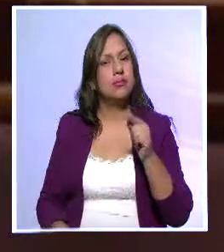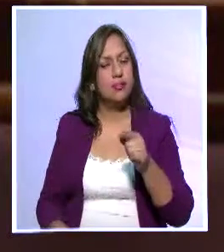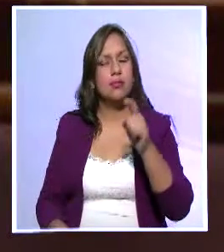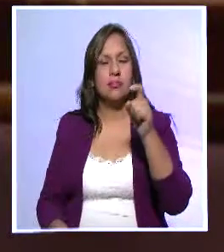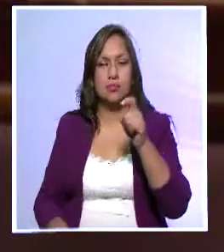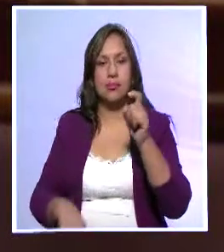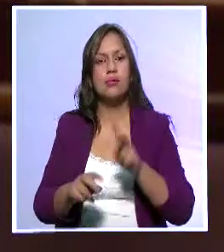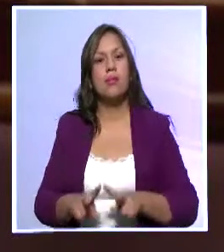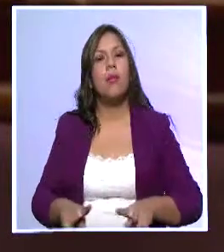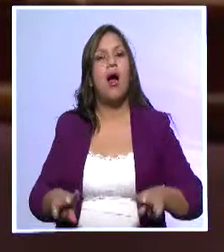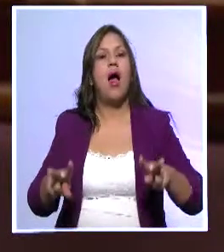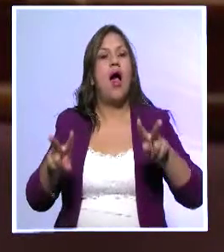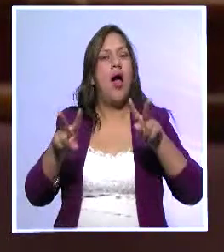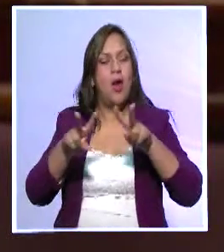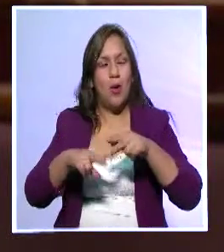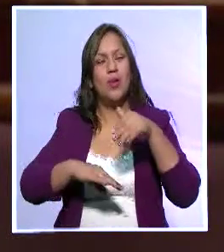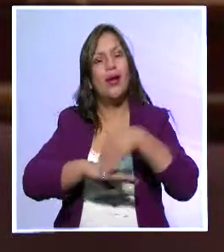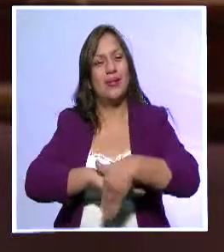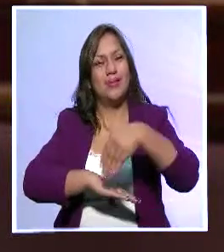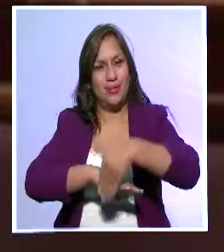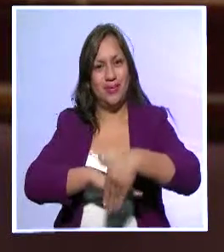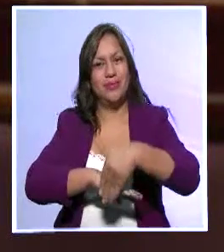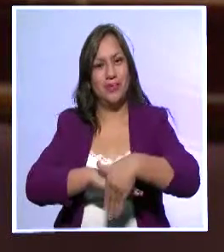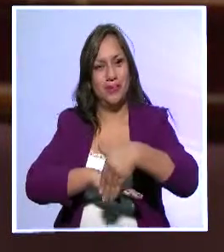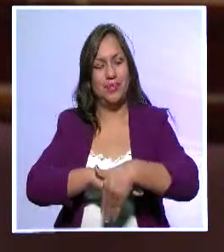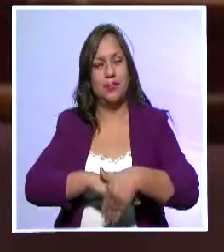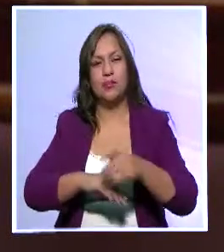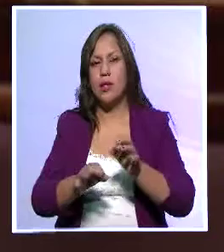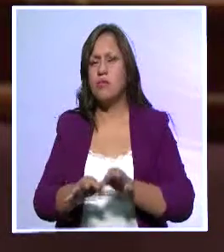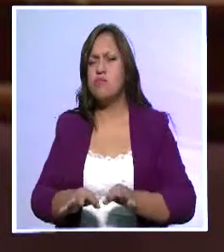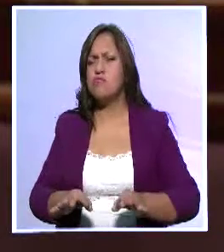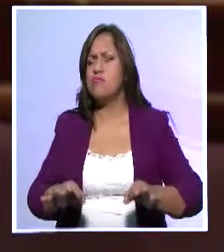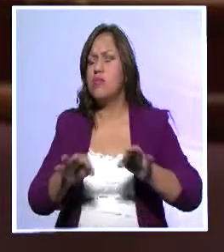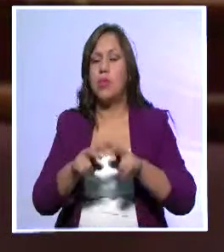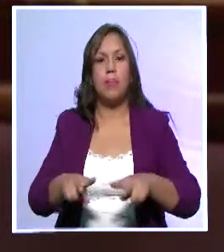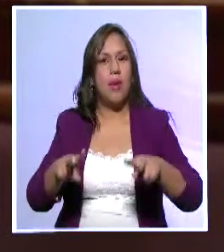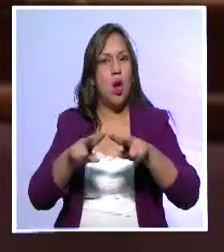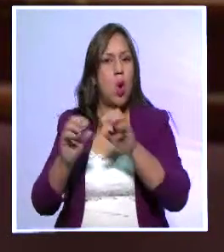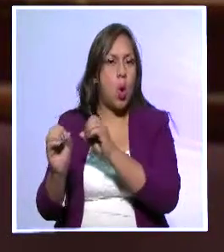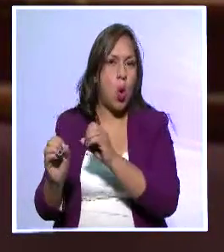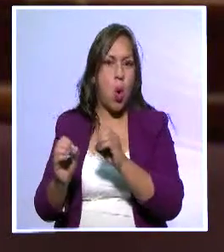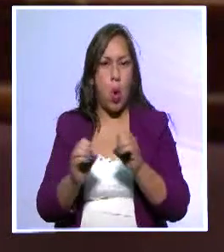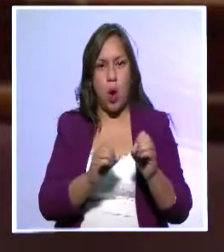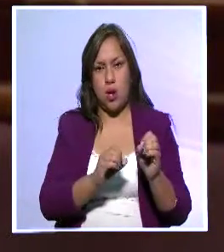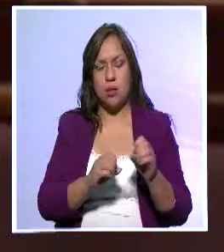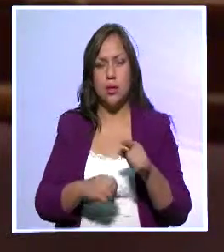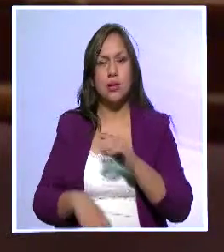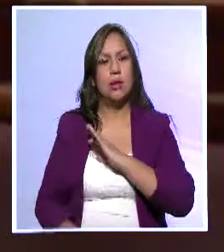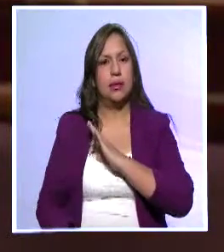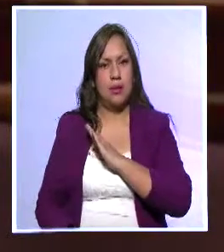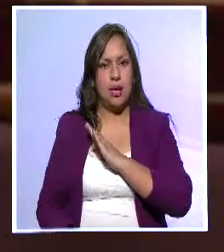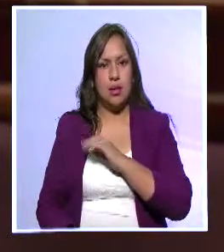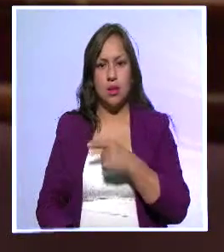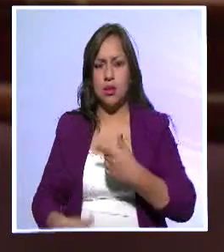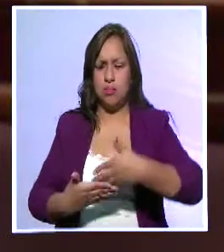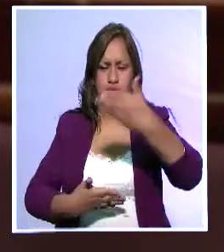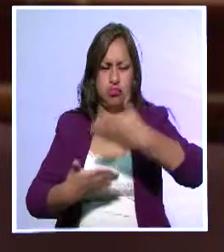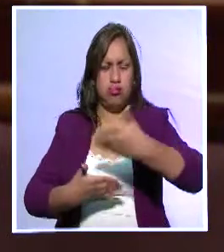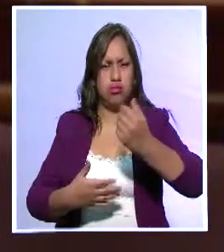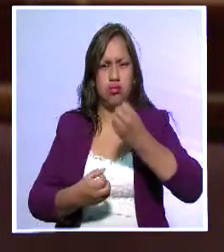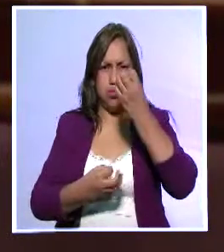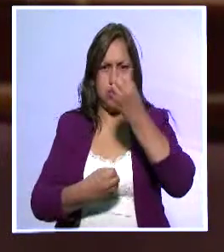a valorar los archivos y empezamos a valorar la importancia de organizar técnicamente esta documentación, esta información.